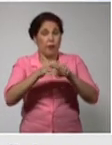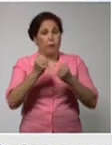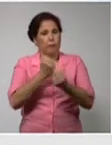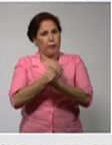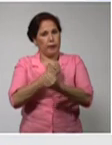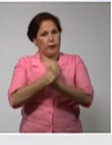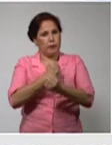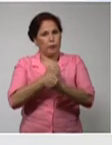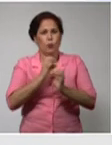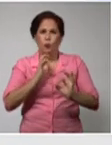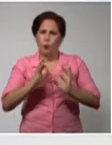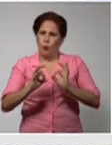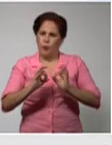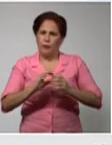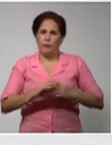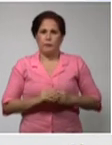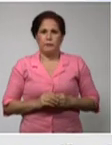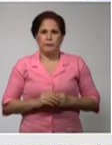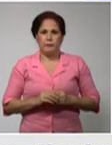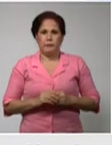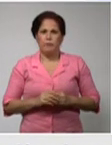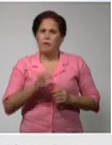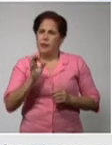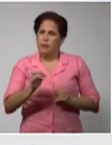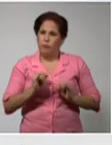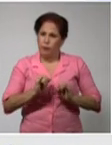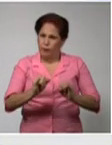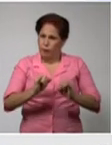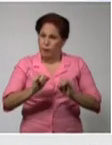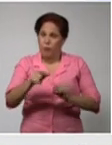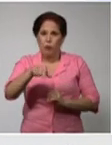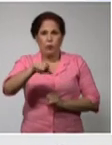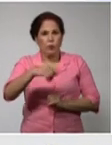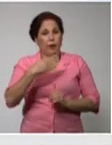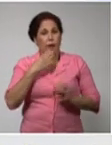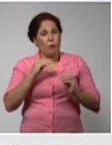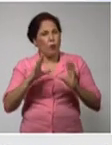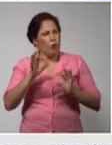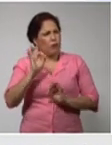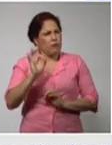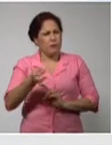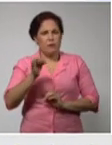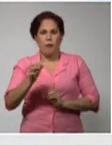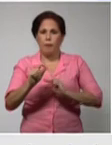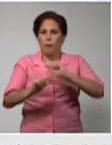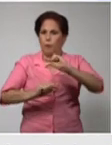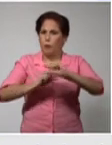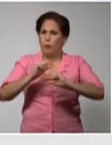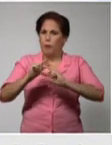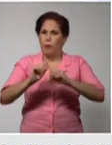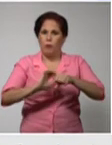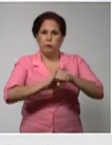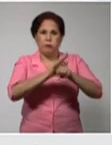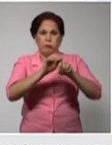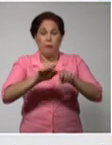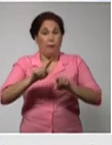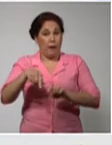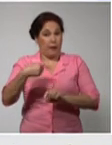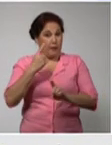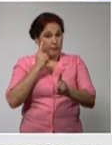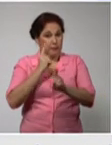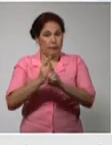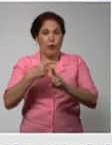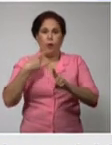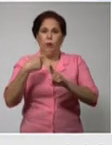por supuesto llevándole a usted cada información cada adelanto también cada evolución de la enfermedad nos vemos mañana en otra